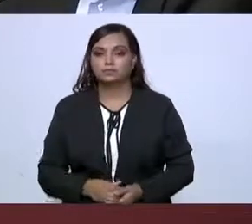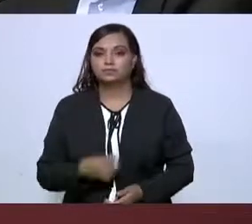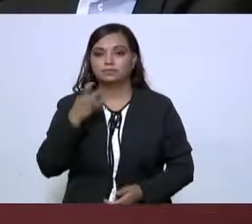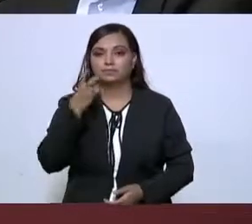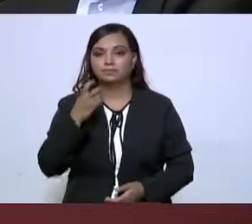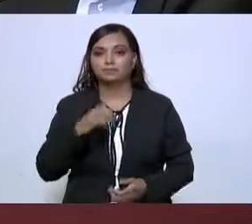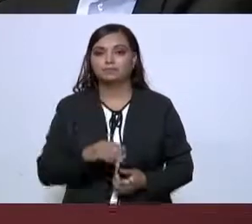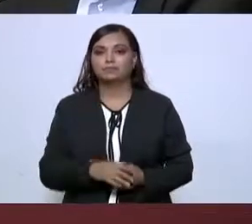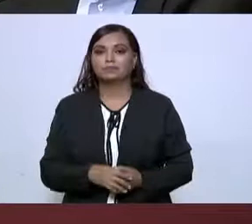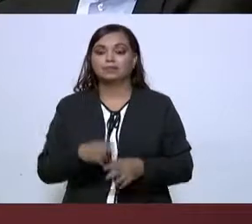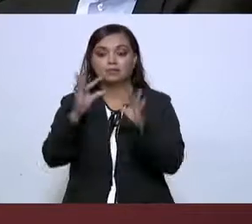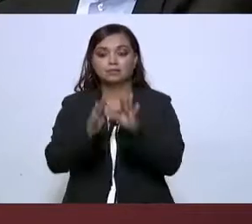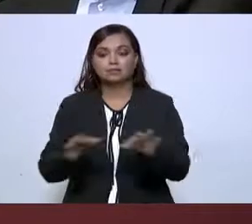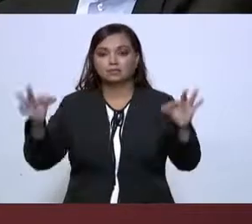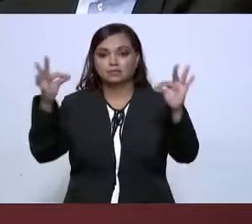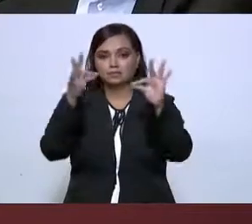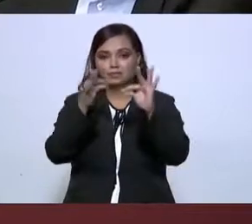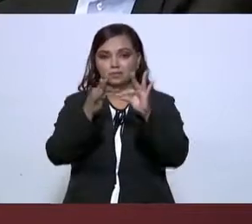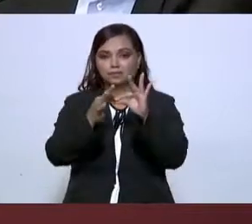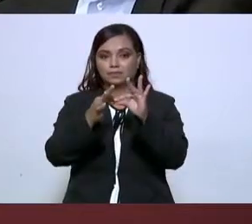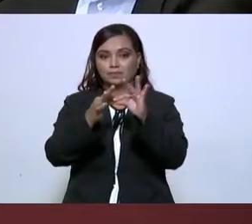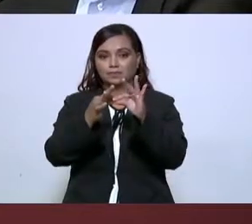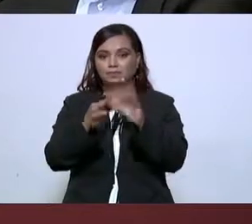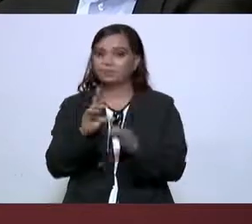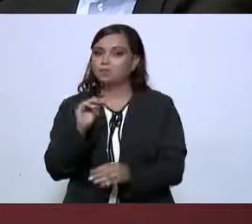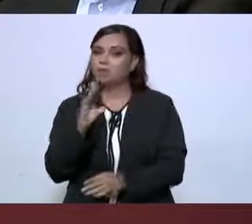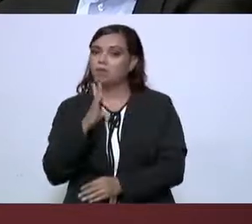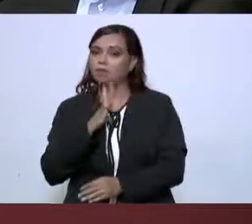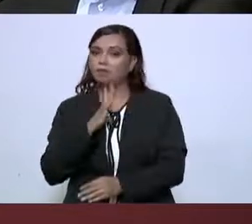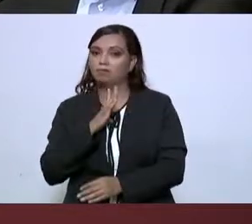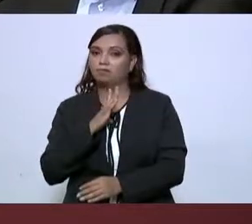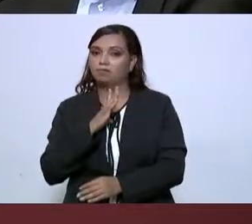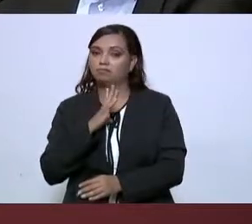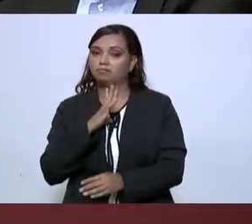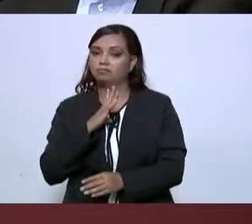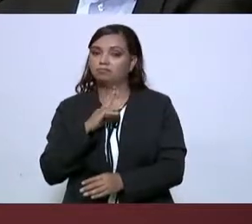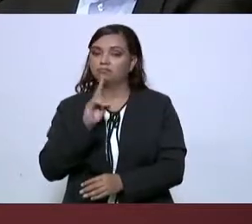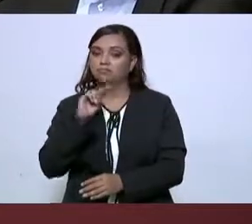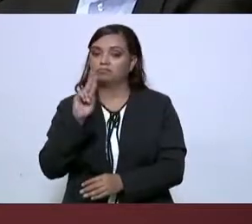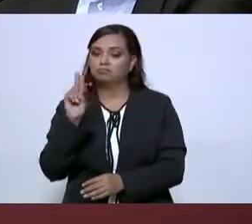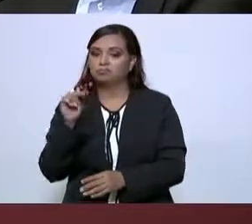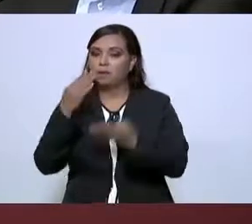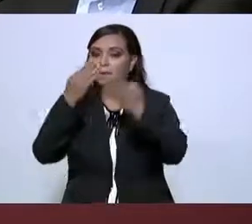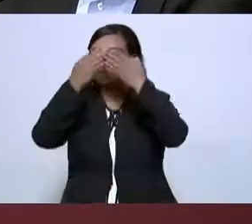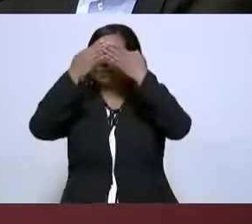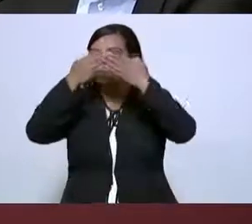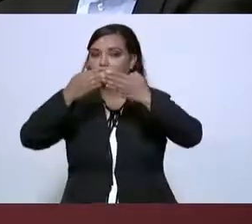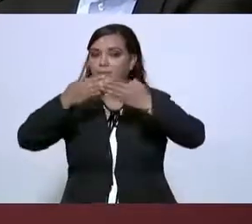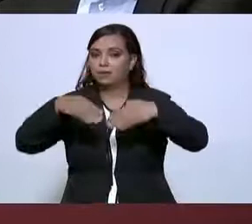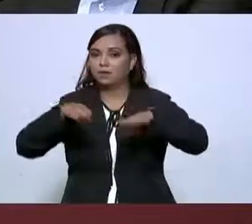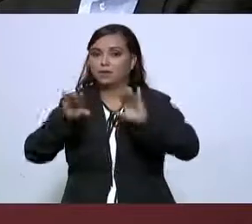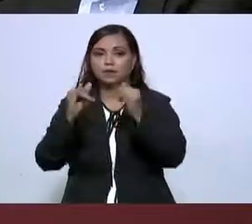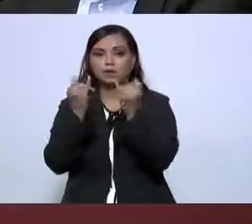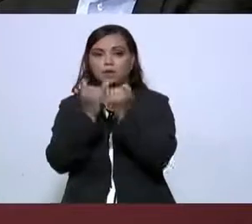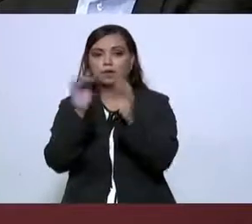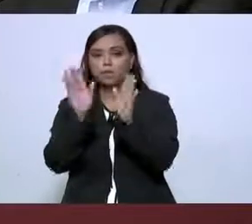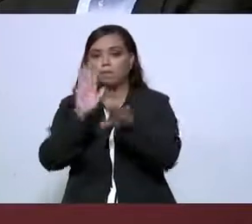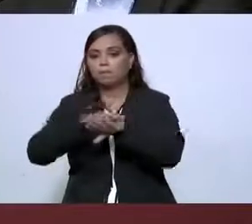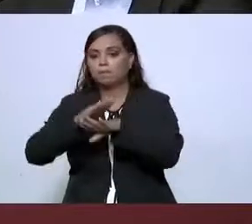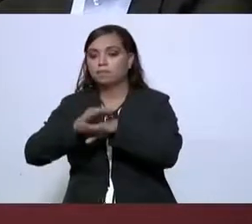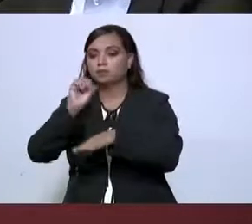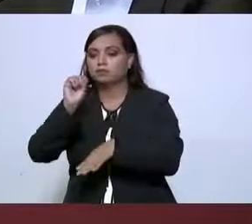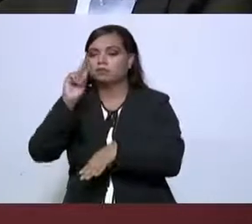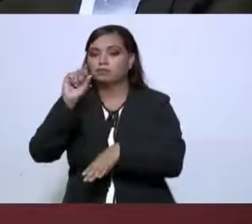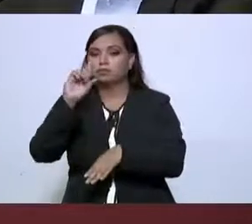es muy importante, no va a haber ningún banco con más sucursales